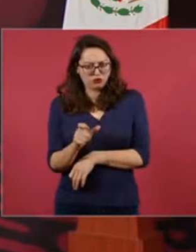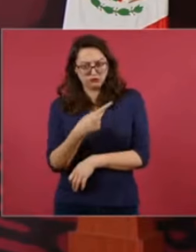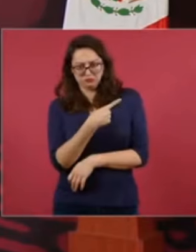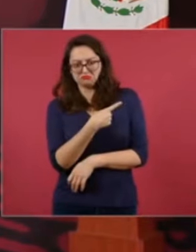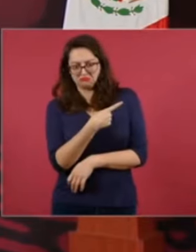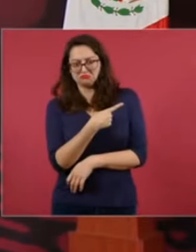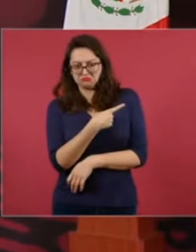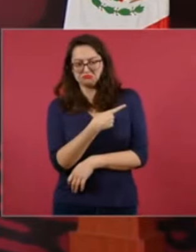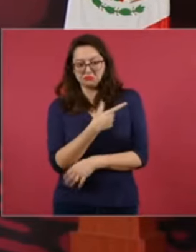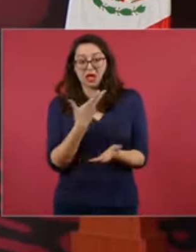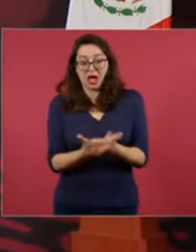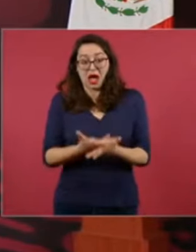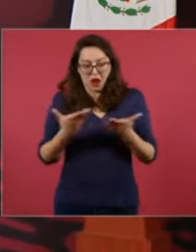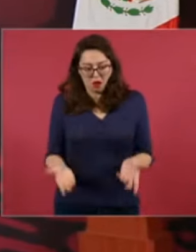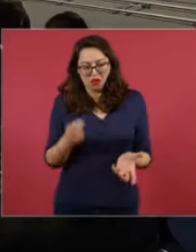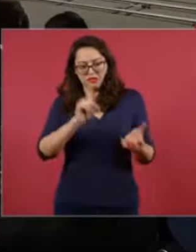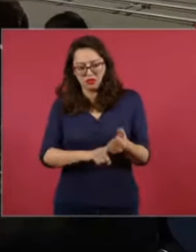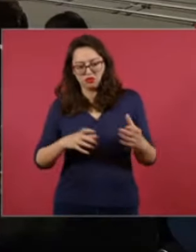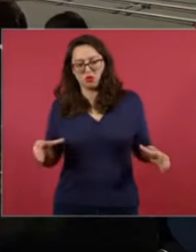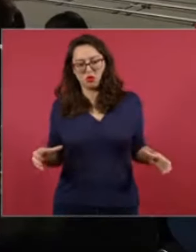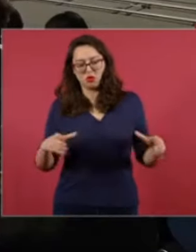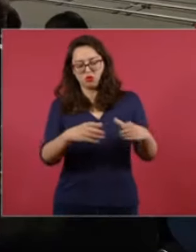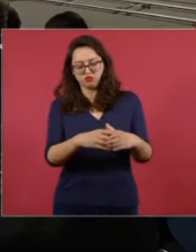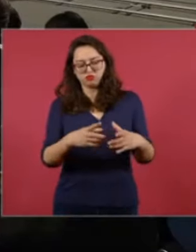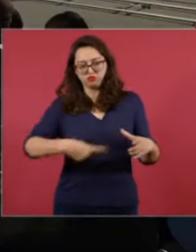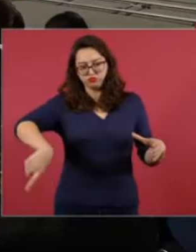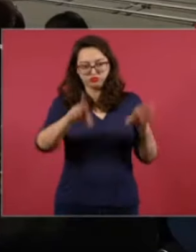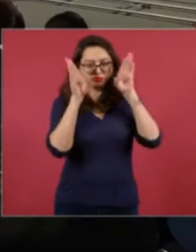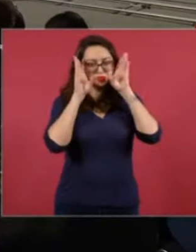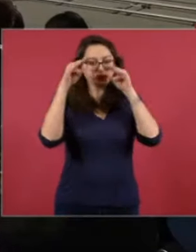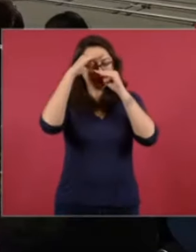asesor del bloque conservador.